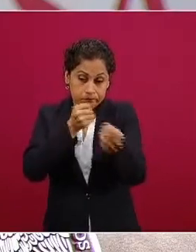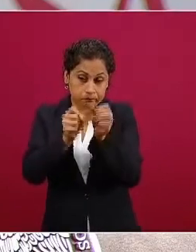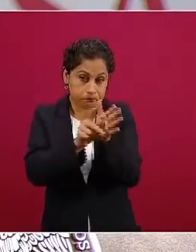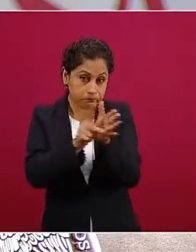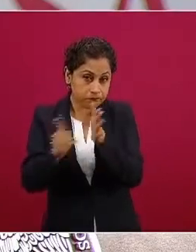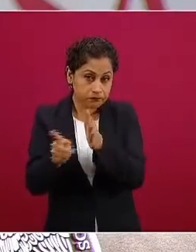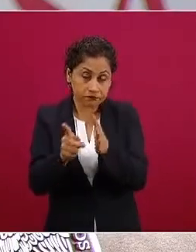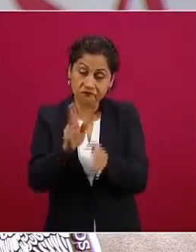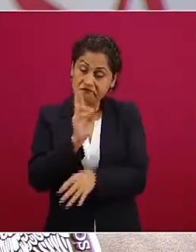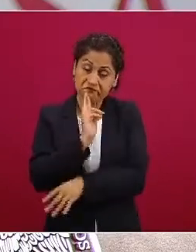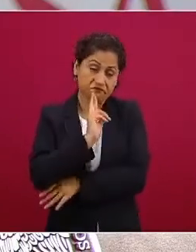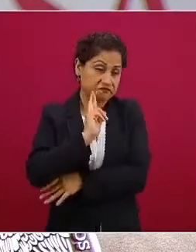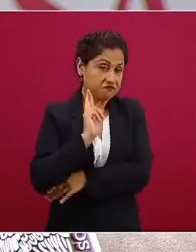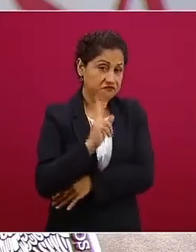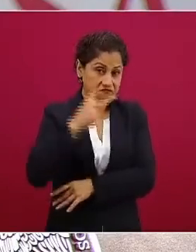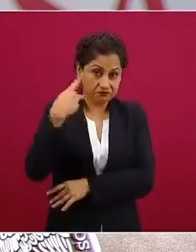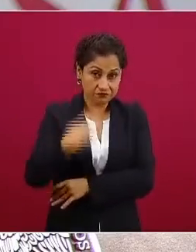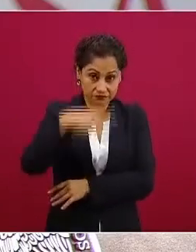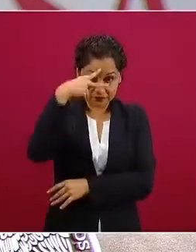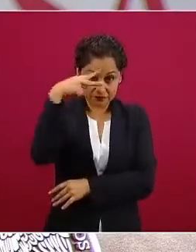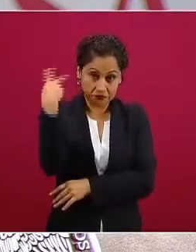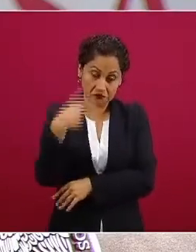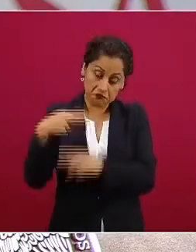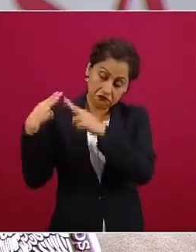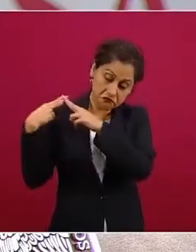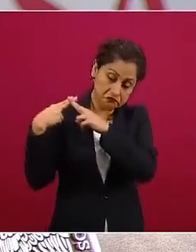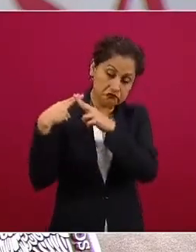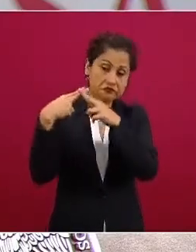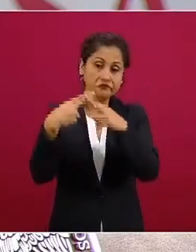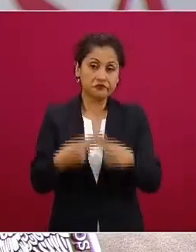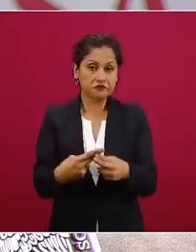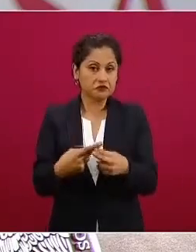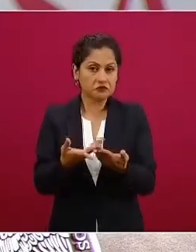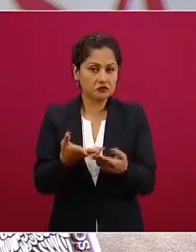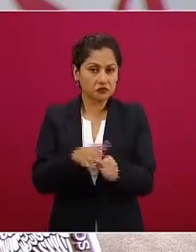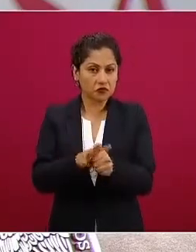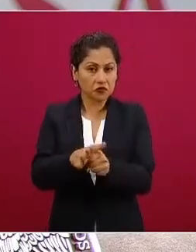durante mucho tiempo pues